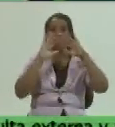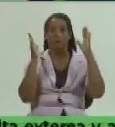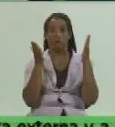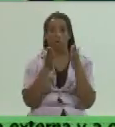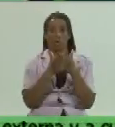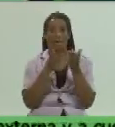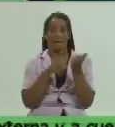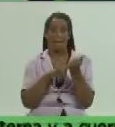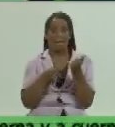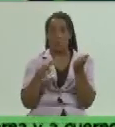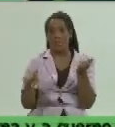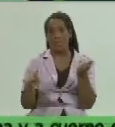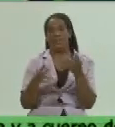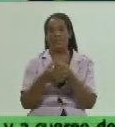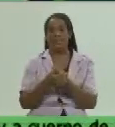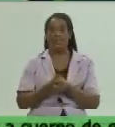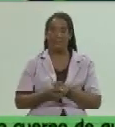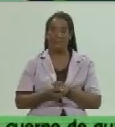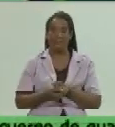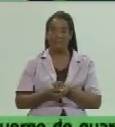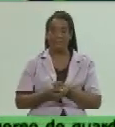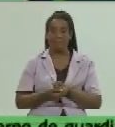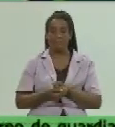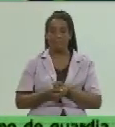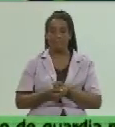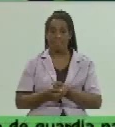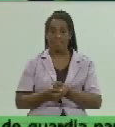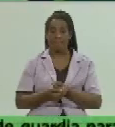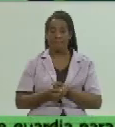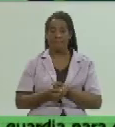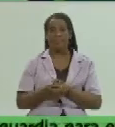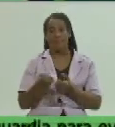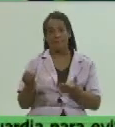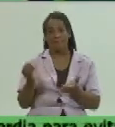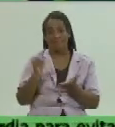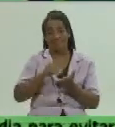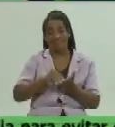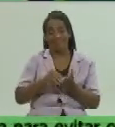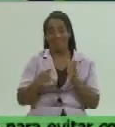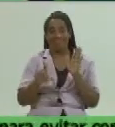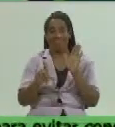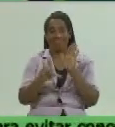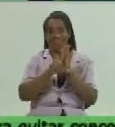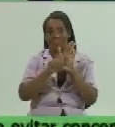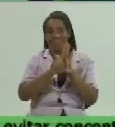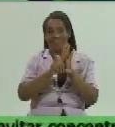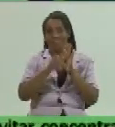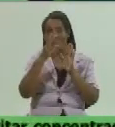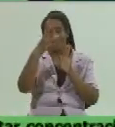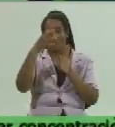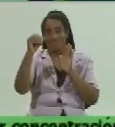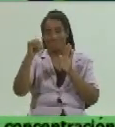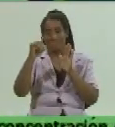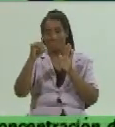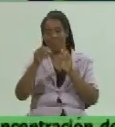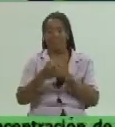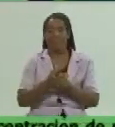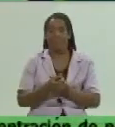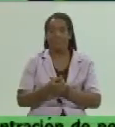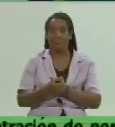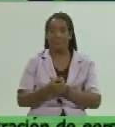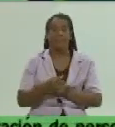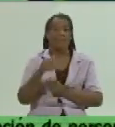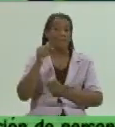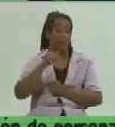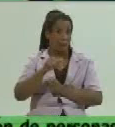relacionada con la aplicación del decreto del decreto 30 en este nuevo escenario de que hoy aquí se ha